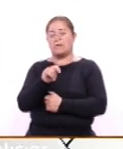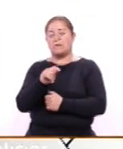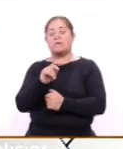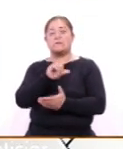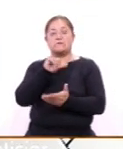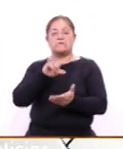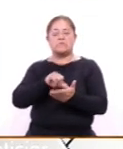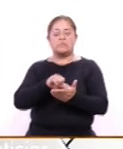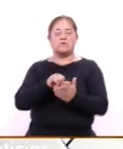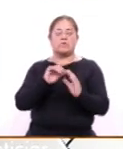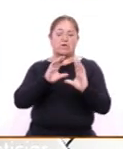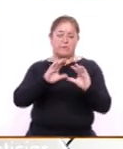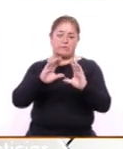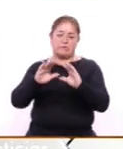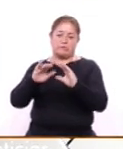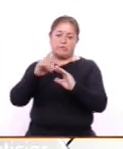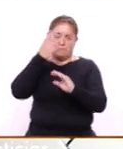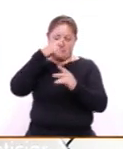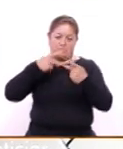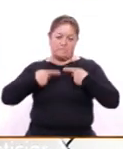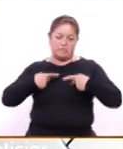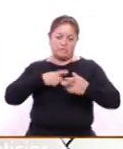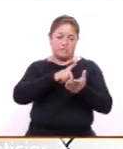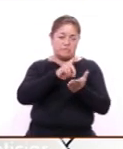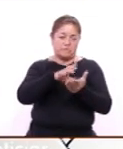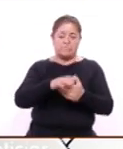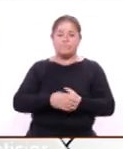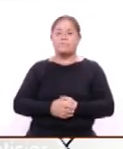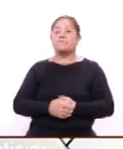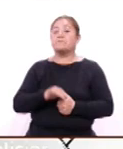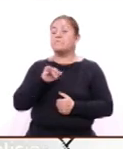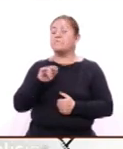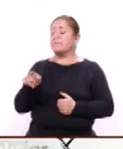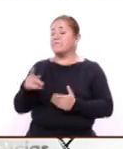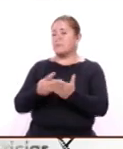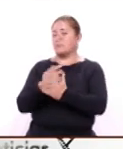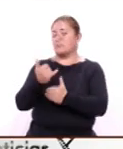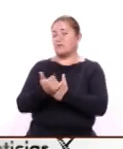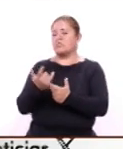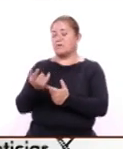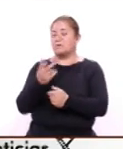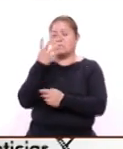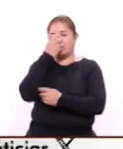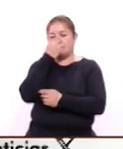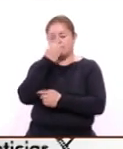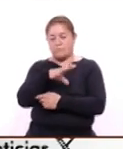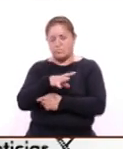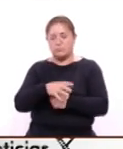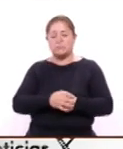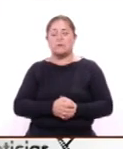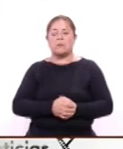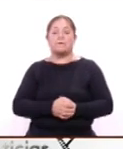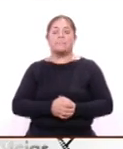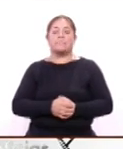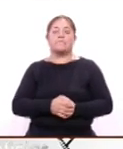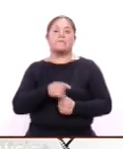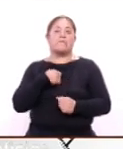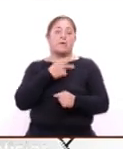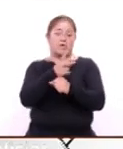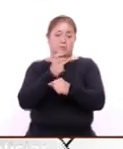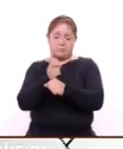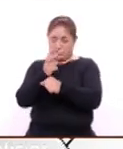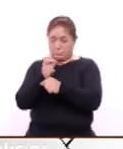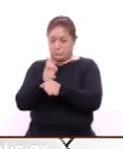Discapacidad, háblenos acerca Sí, ese es otro proyecto hermoso, hermoso, que me encanta, que yo los invito por favor que lo conozcan. Es